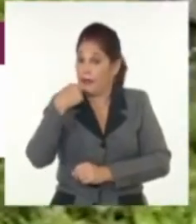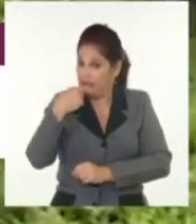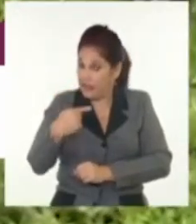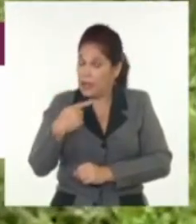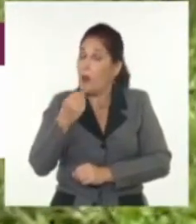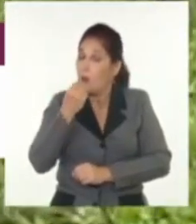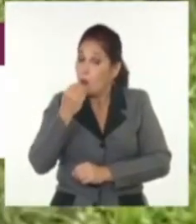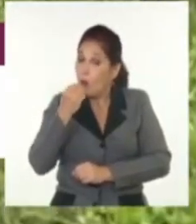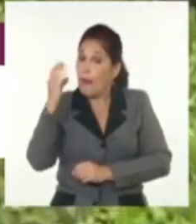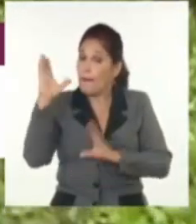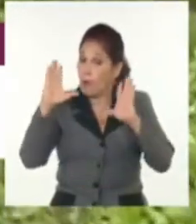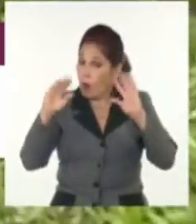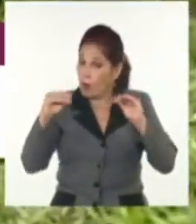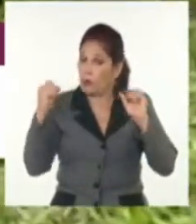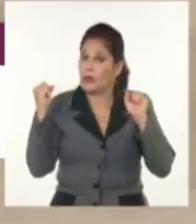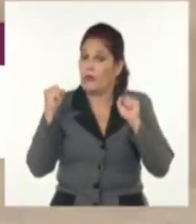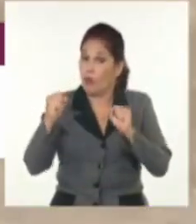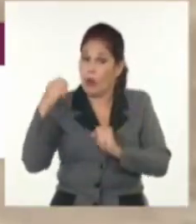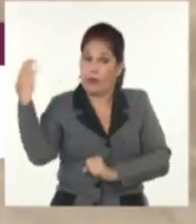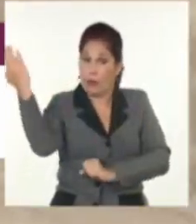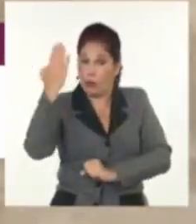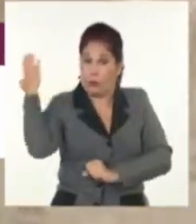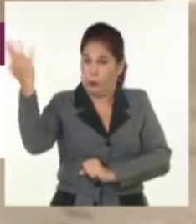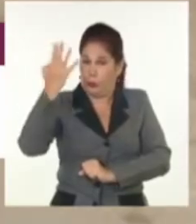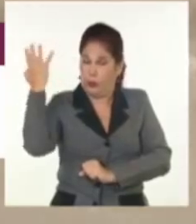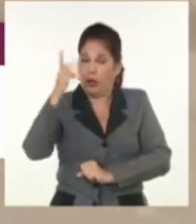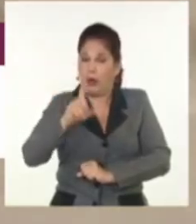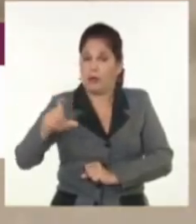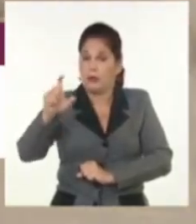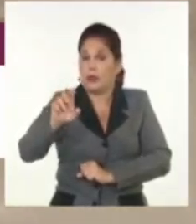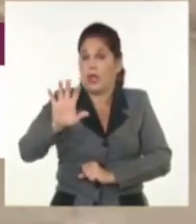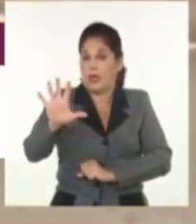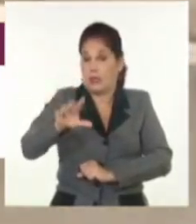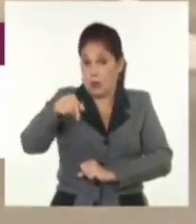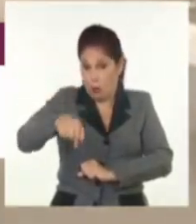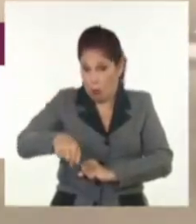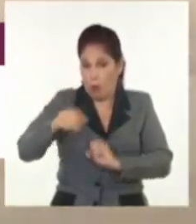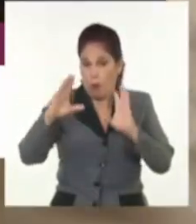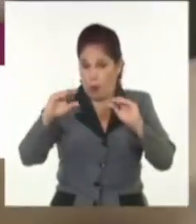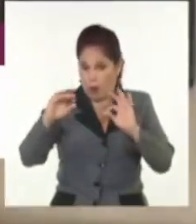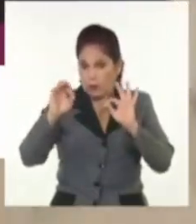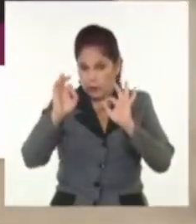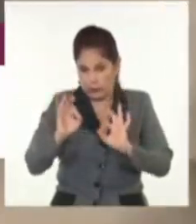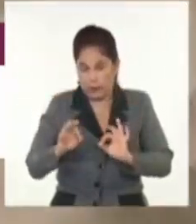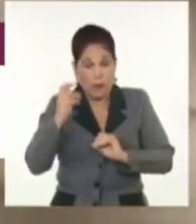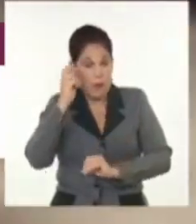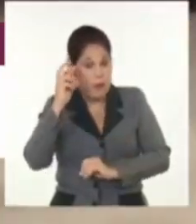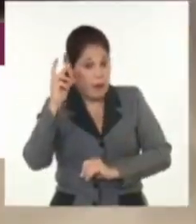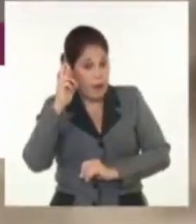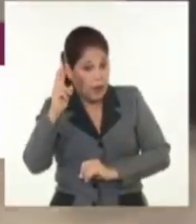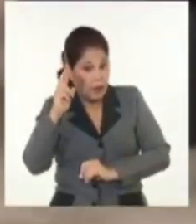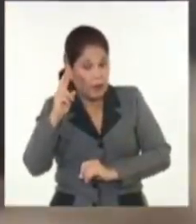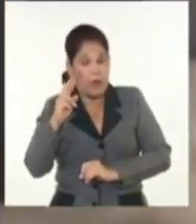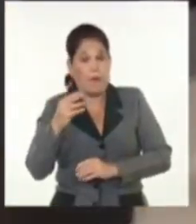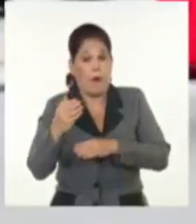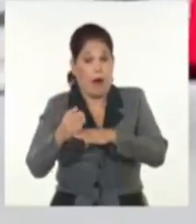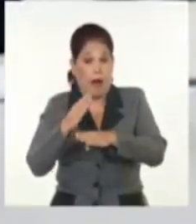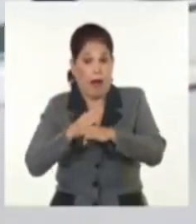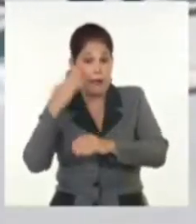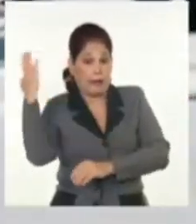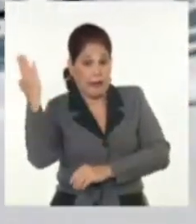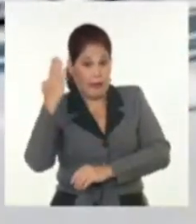fuerzas y vuelva a ser un huracán categoría 5 durante esta misma jornada. Recordemos que su predecesor, Hilen,